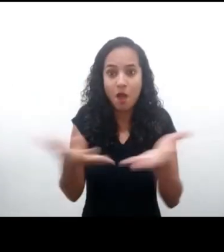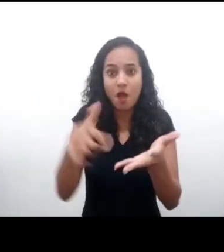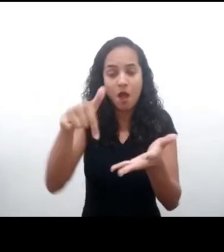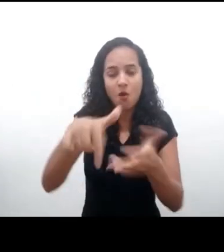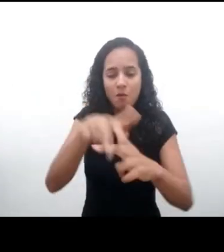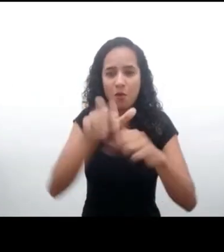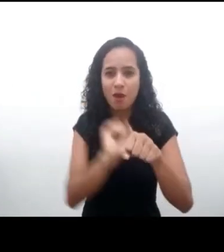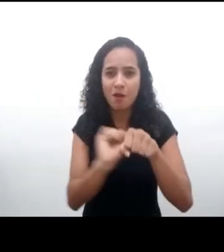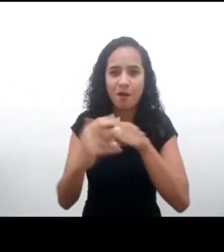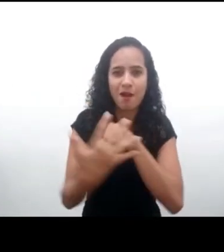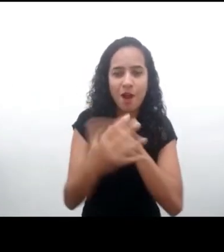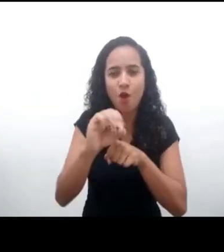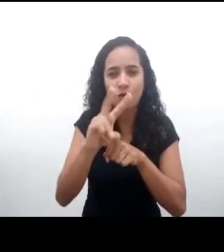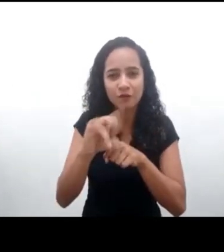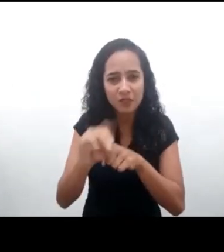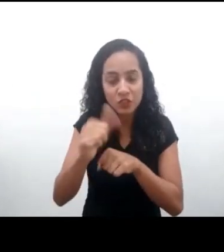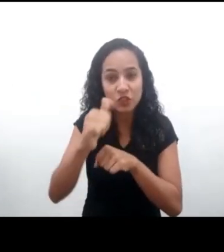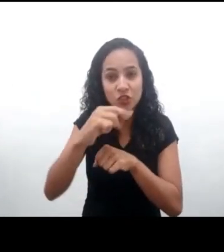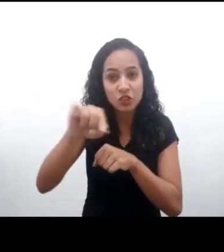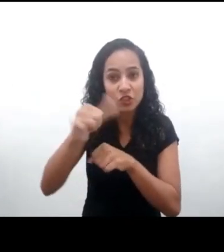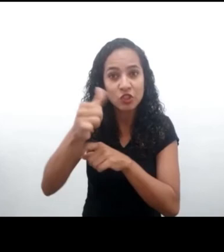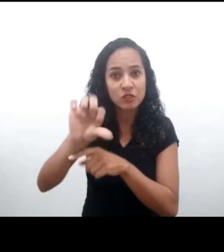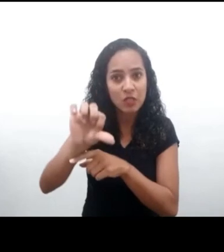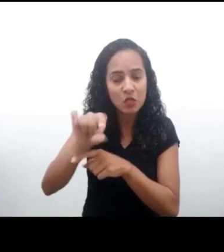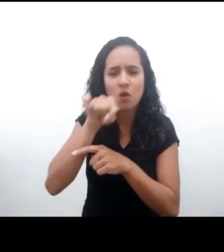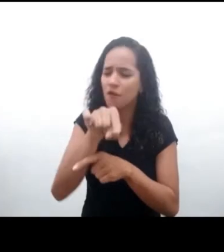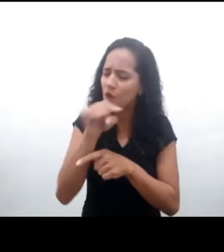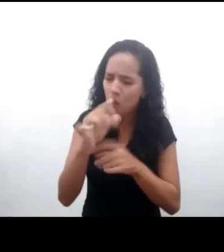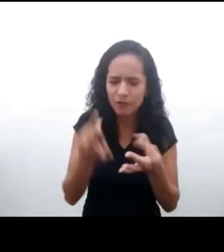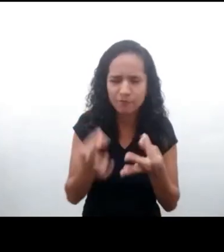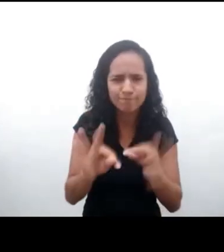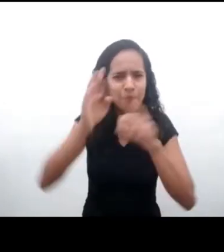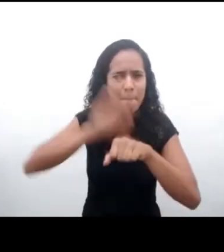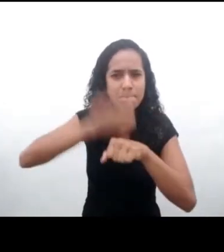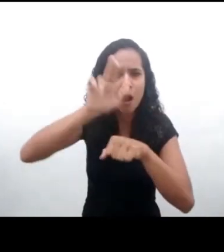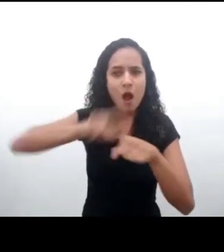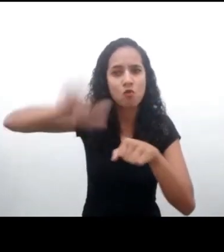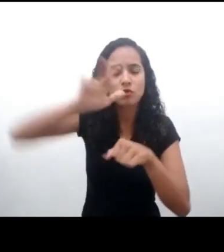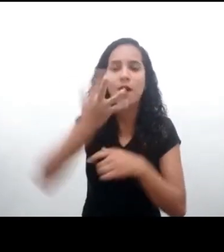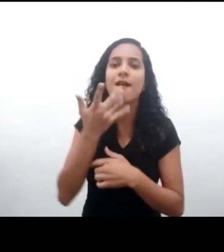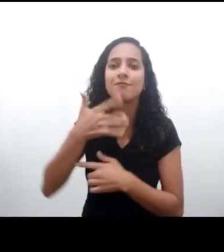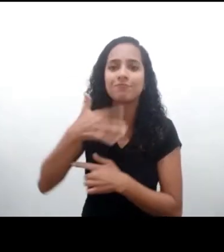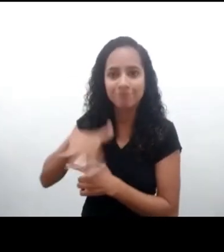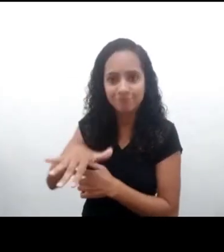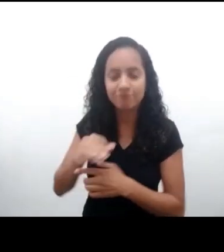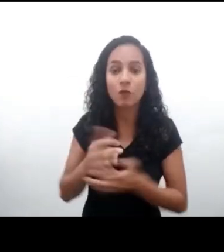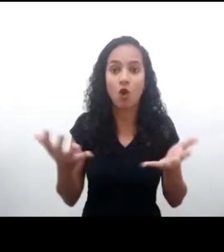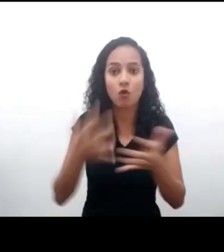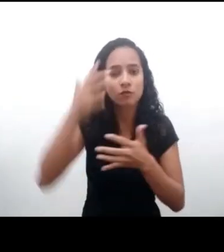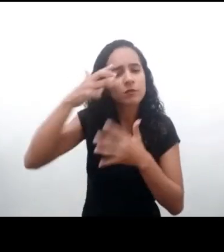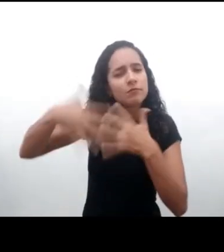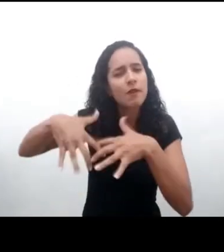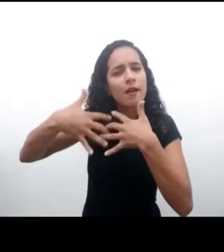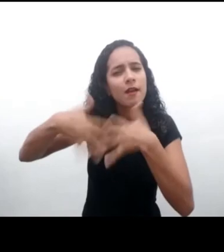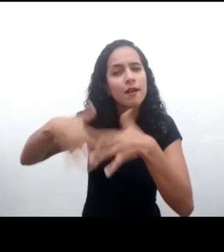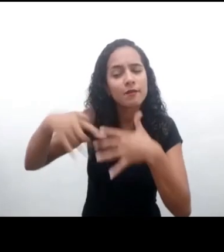que es tan importante para la protección de los niños en el mundo. Hoy, para reflexionar particularmente sobre la importancia de esta